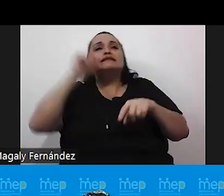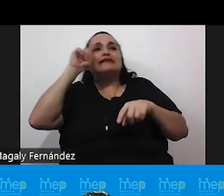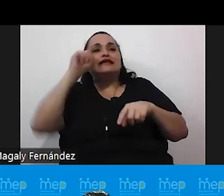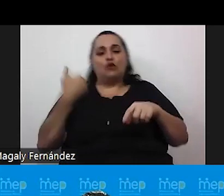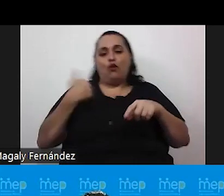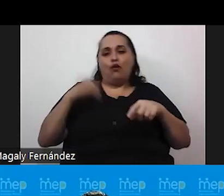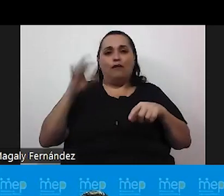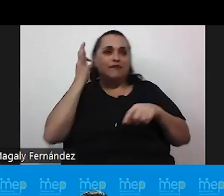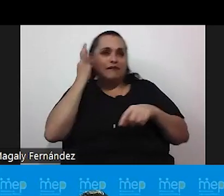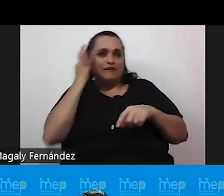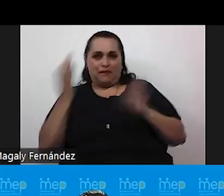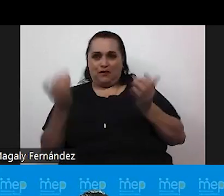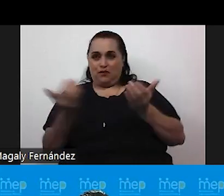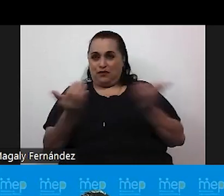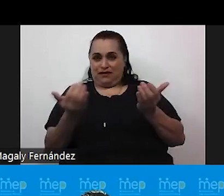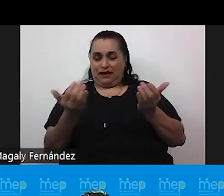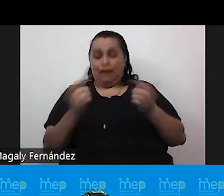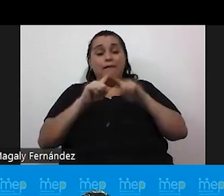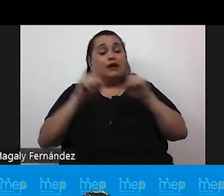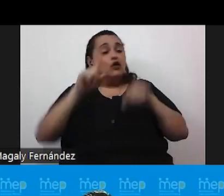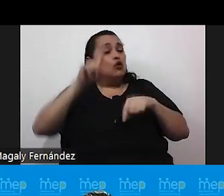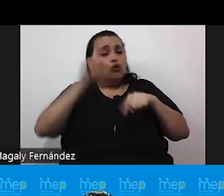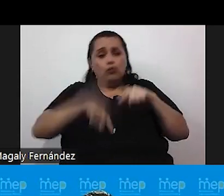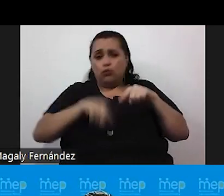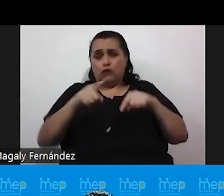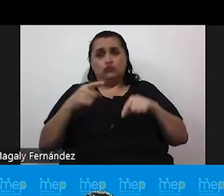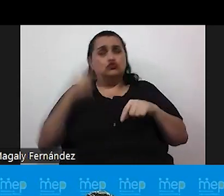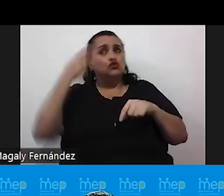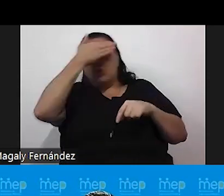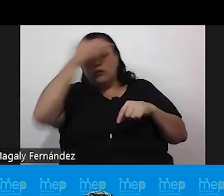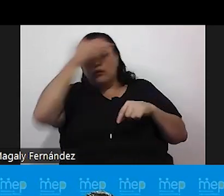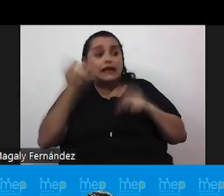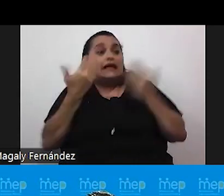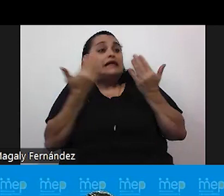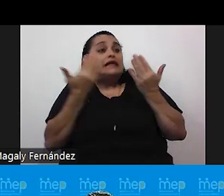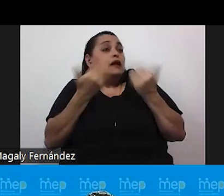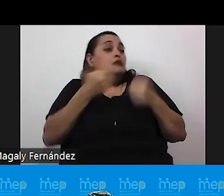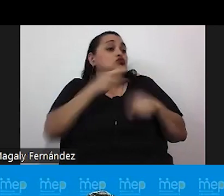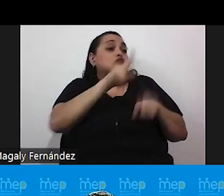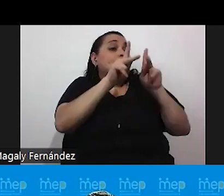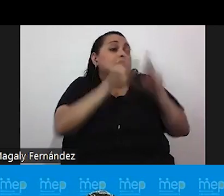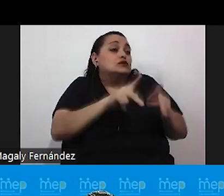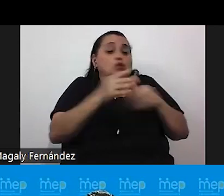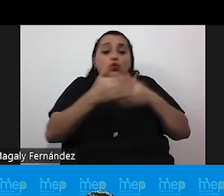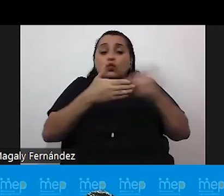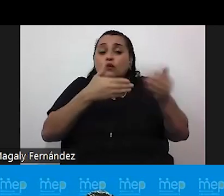bebé. Pero lo que no podemos olvidar es que nosotros esperamos a una persona indiferentemente de su sexo.